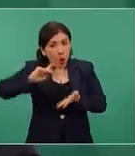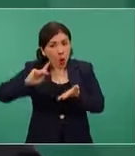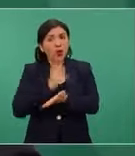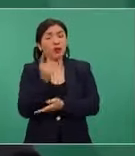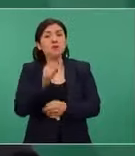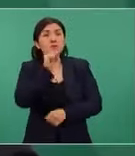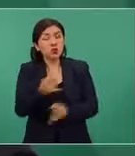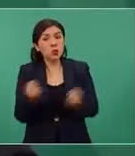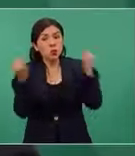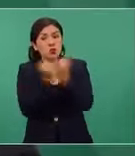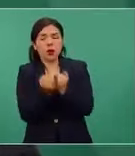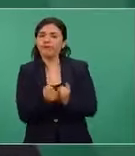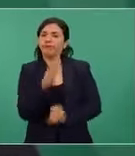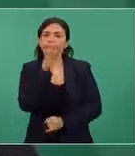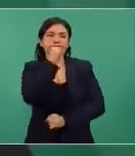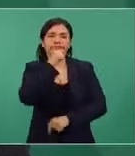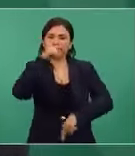vivido.